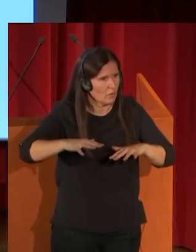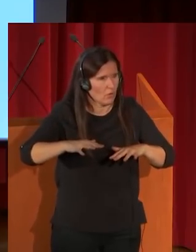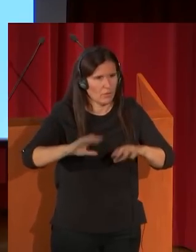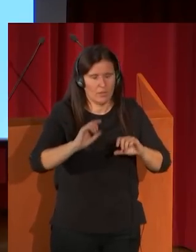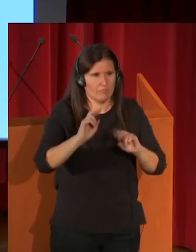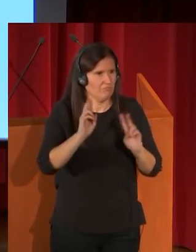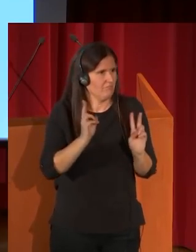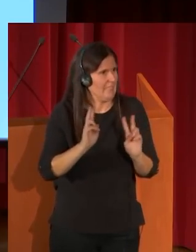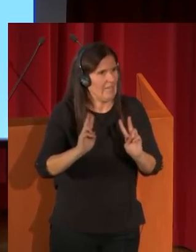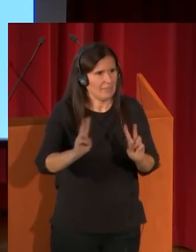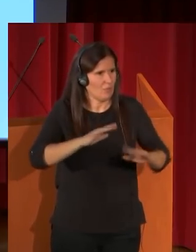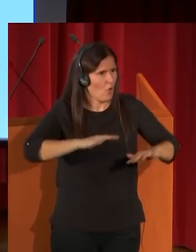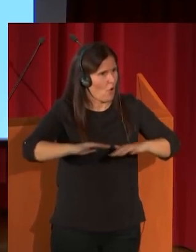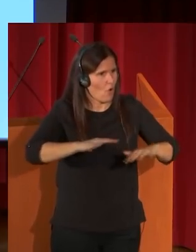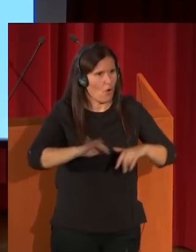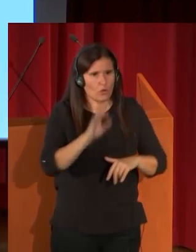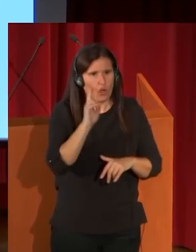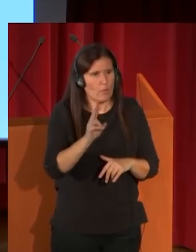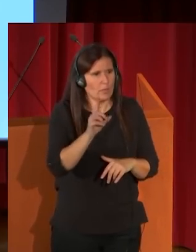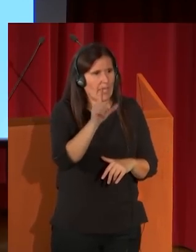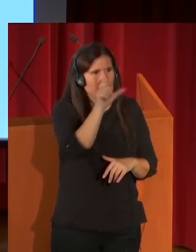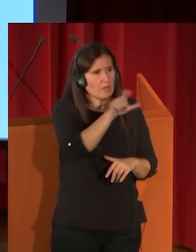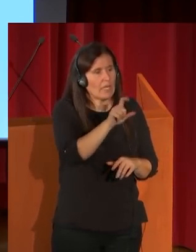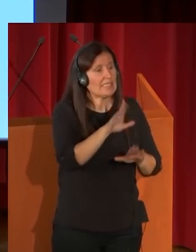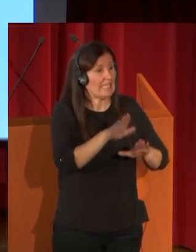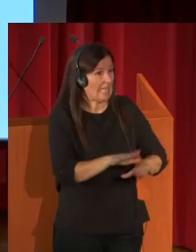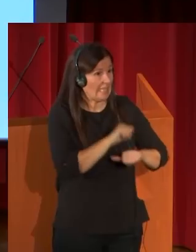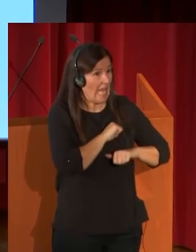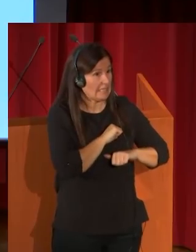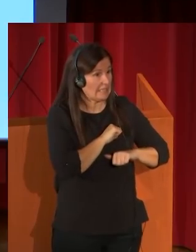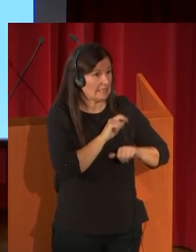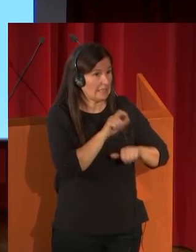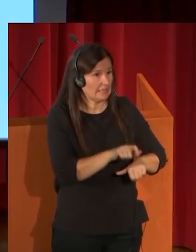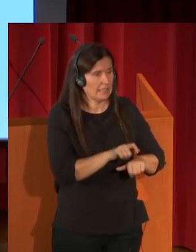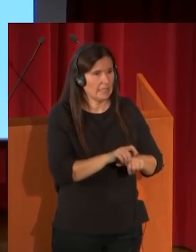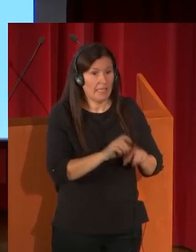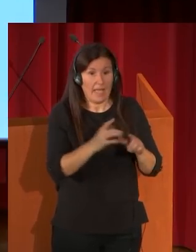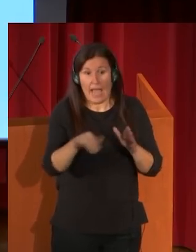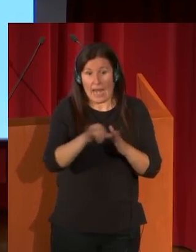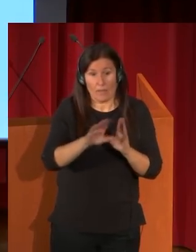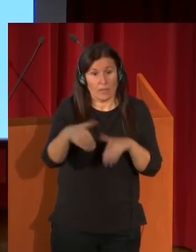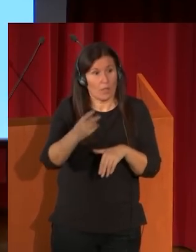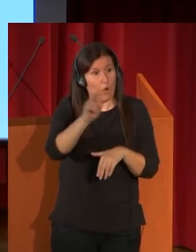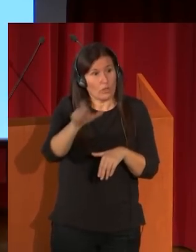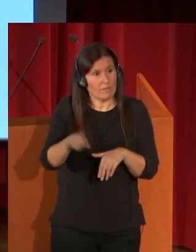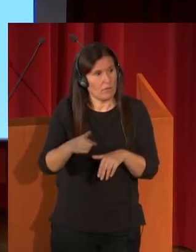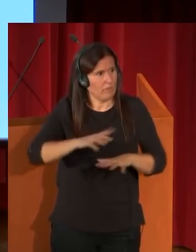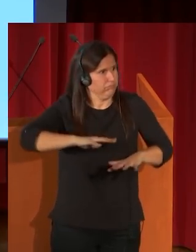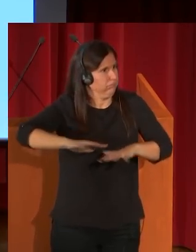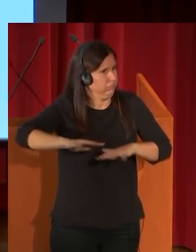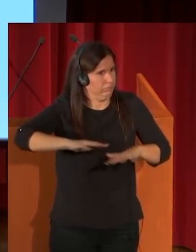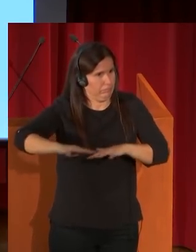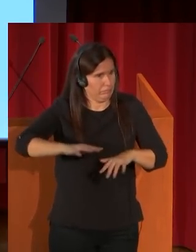en donde nuevamente vemos cómo hay figuras estáticas justamente al lado de las de mayor dinamismo. Como siempre que